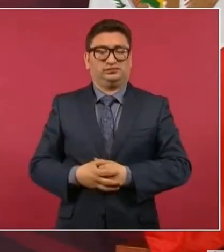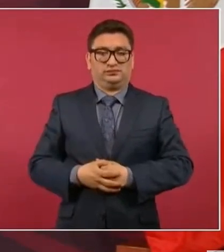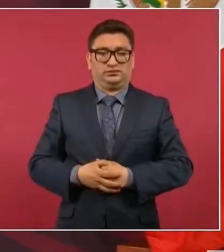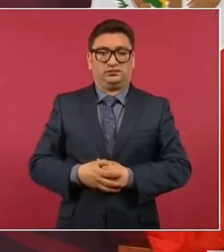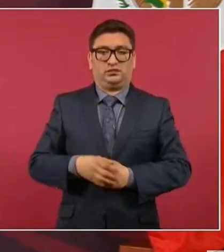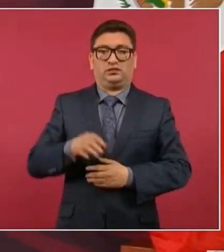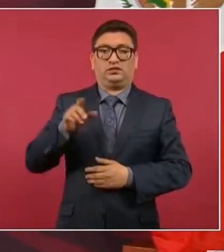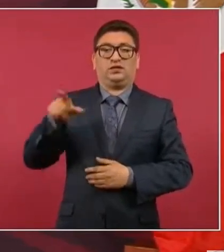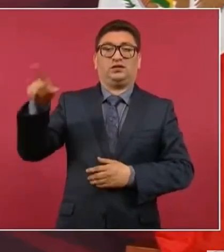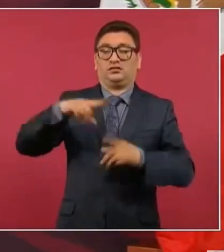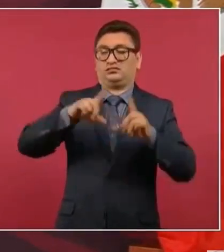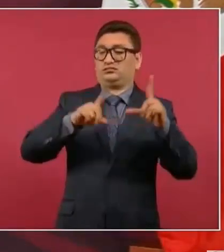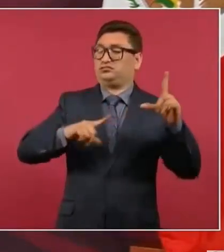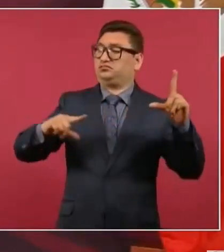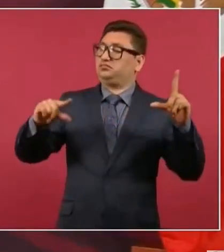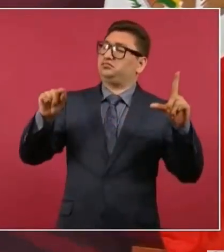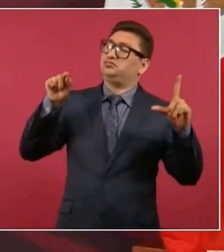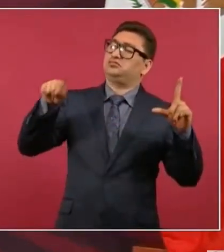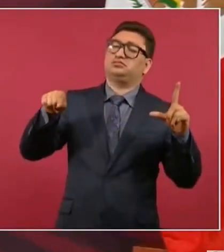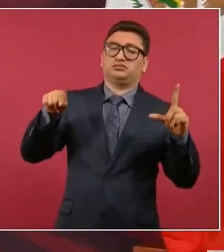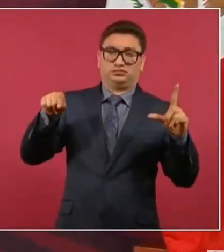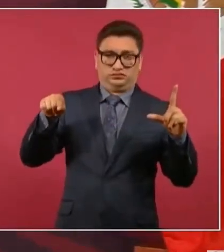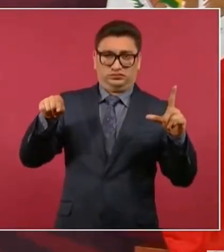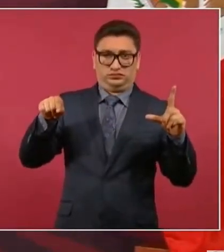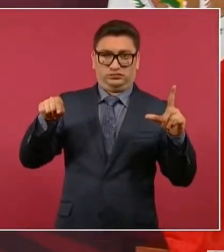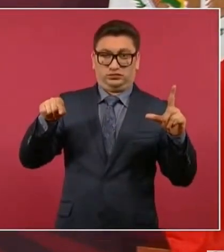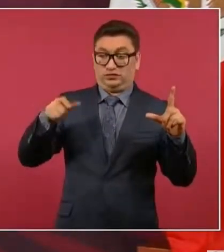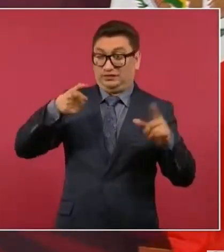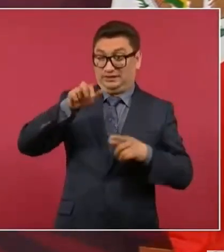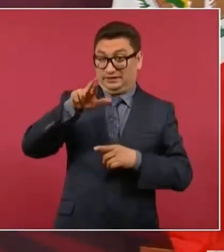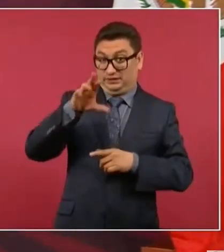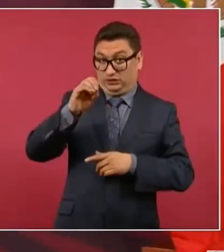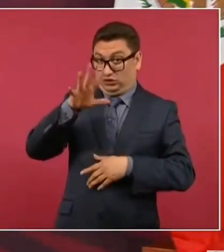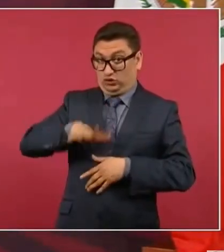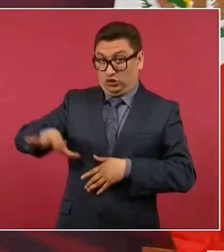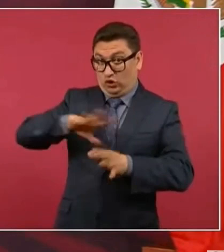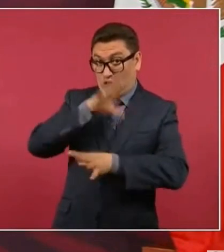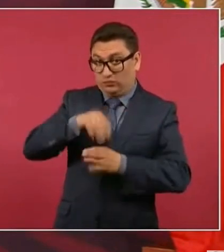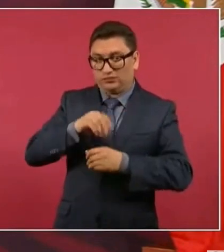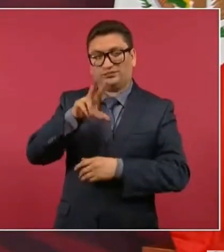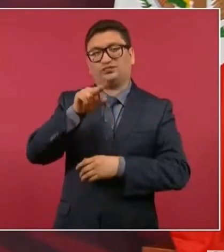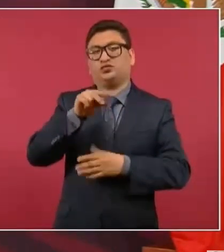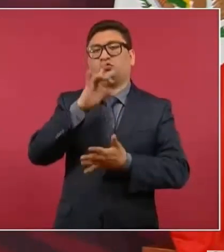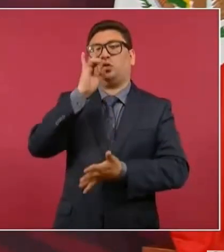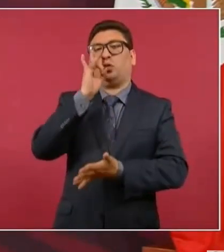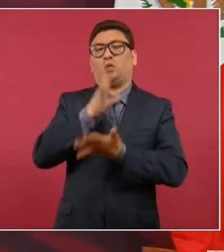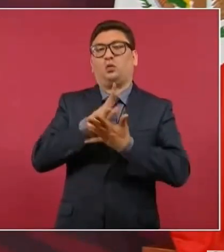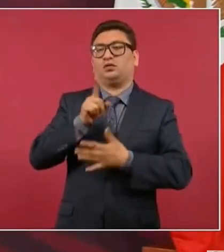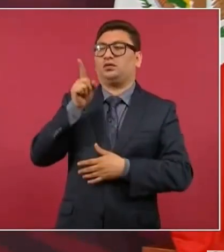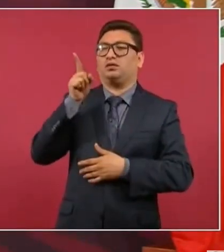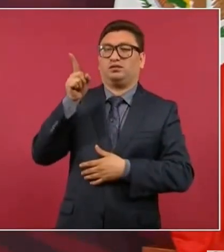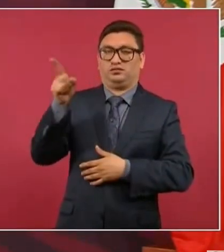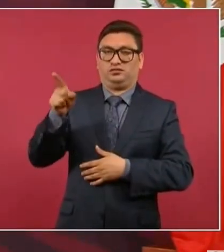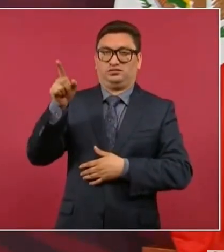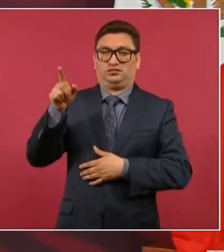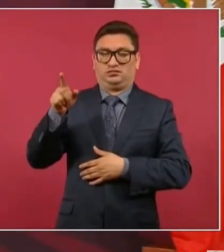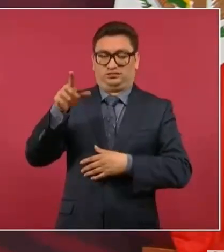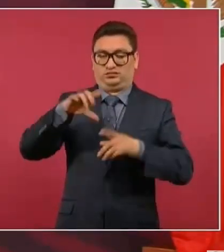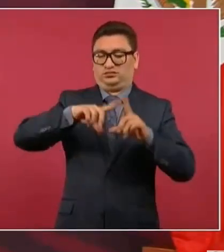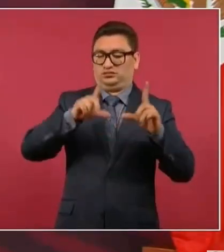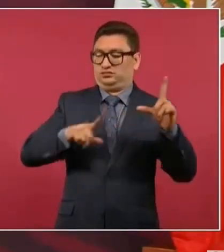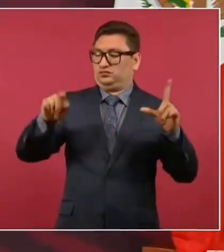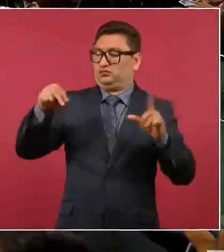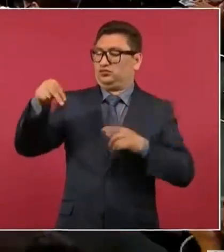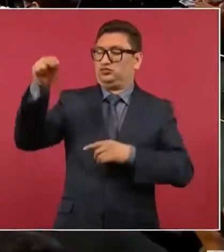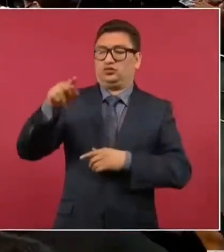Allá, ni siquiera en todo Quintana Roo, nada más el norte de Quintana Roo,